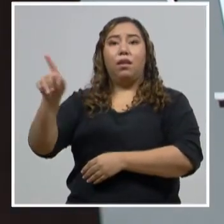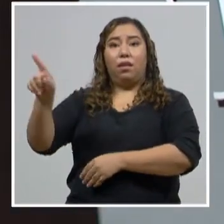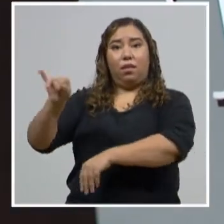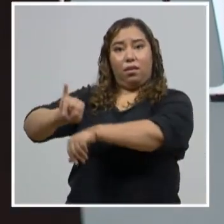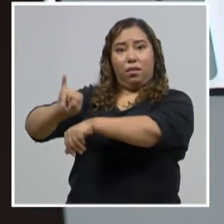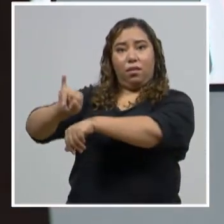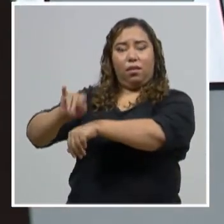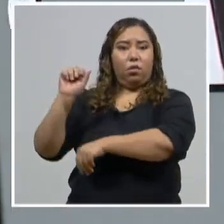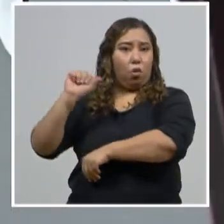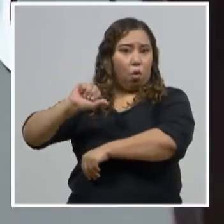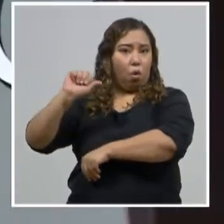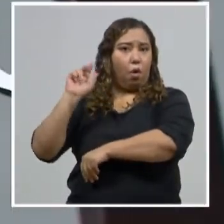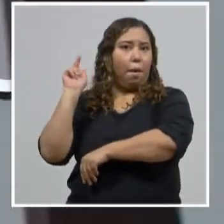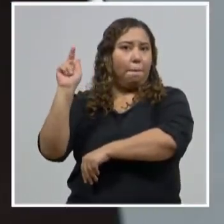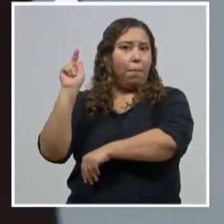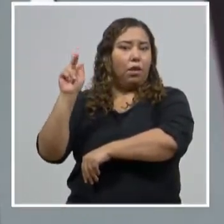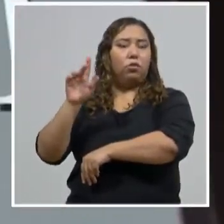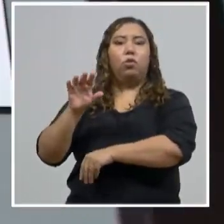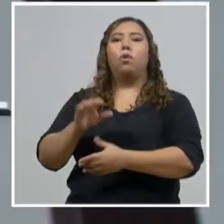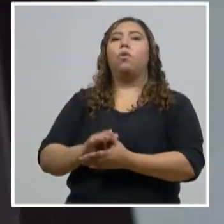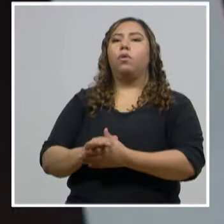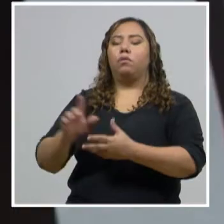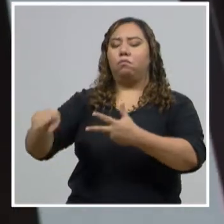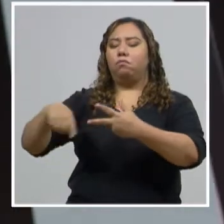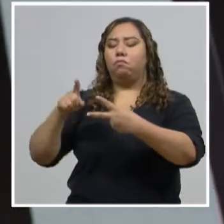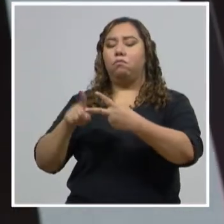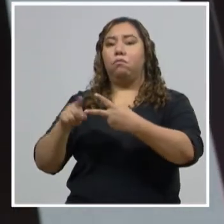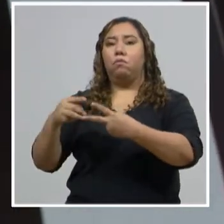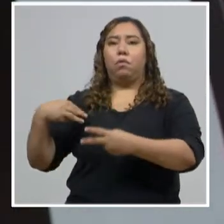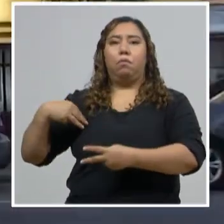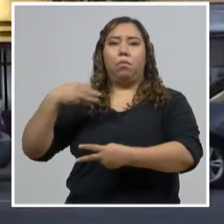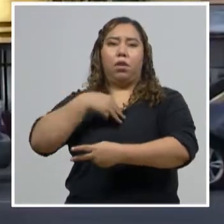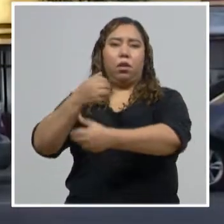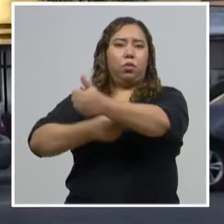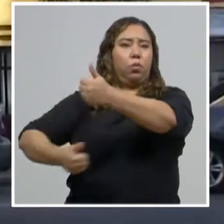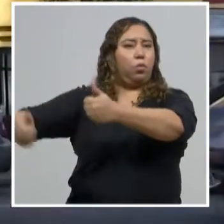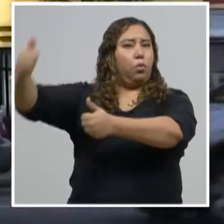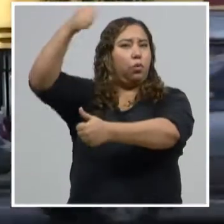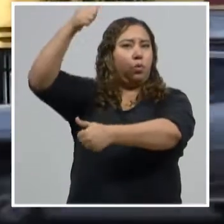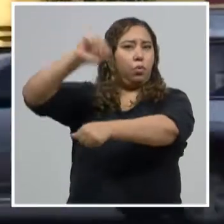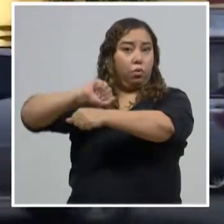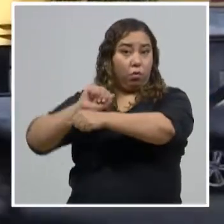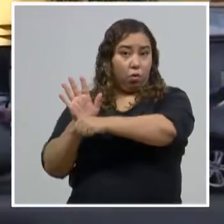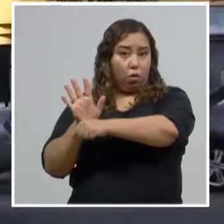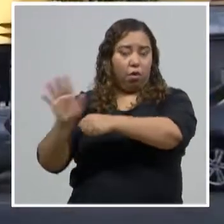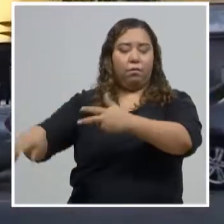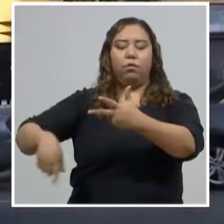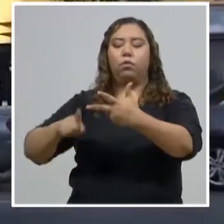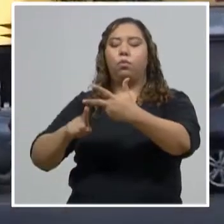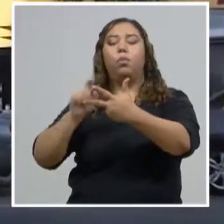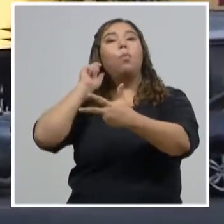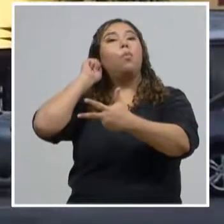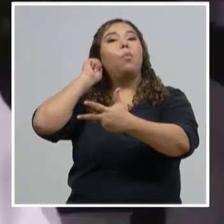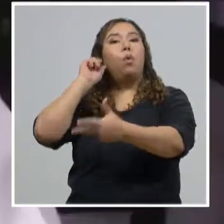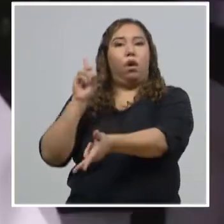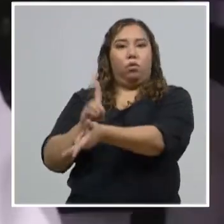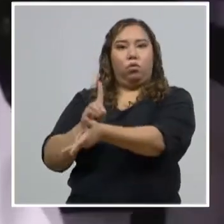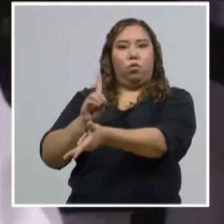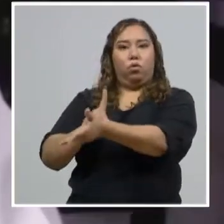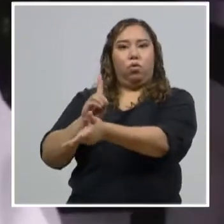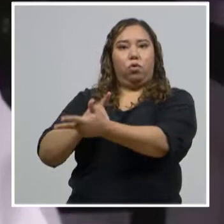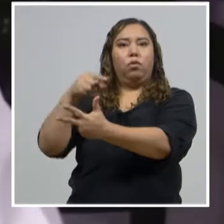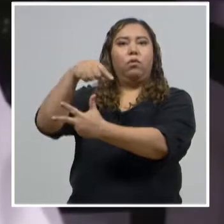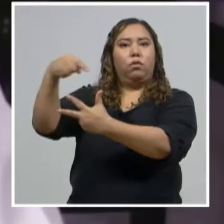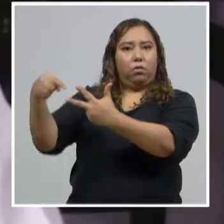el Canciller Lisandro Rosales, la doctora Yolani Batres, y quiero también, con el